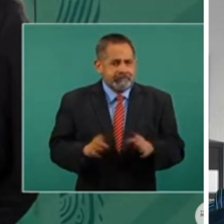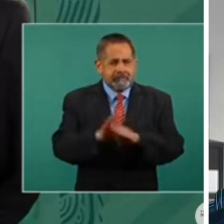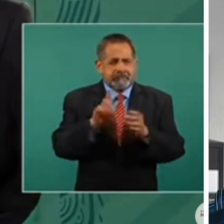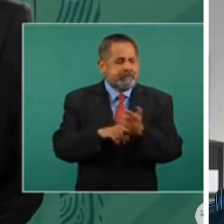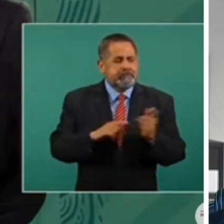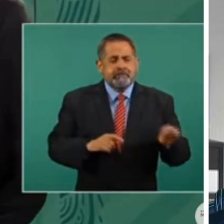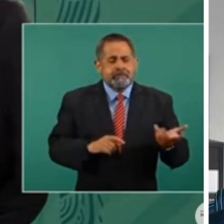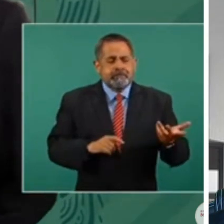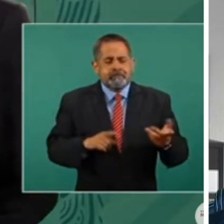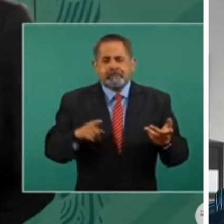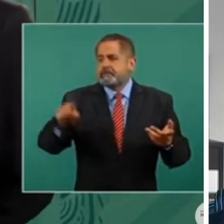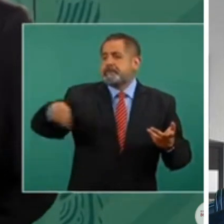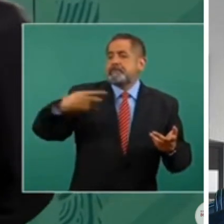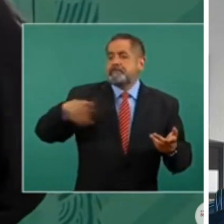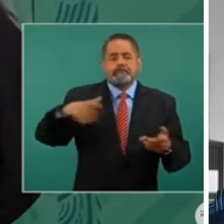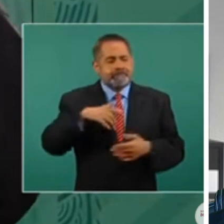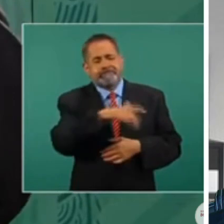Por ejemplo,